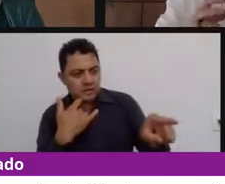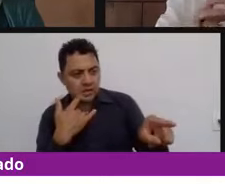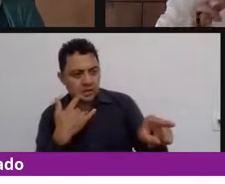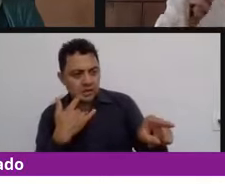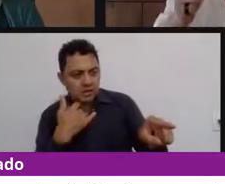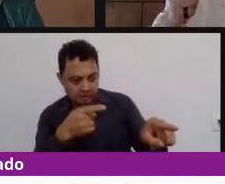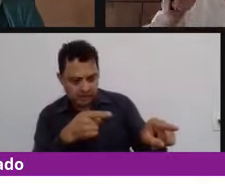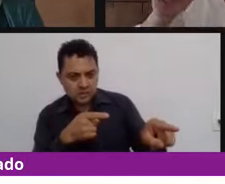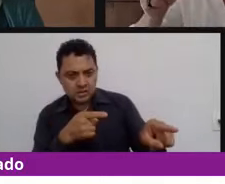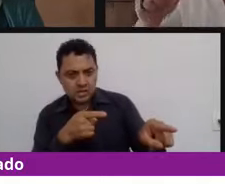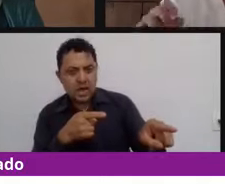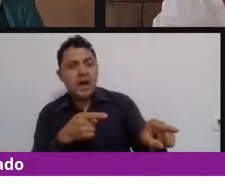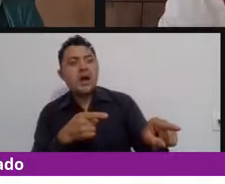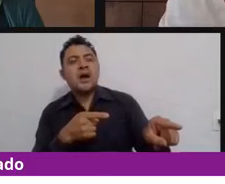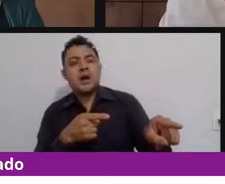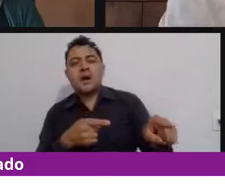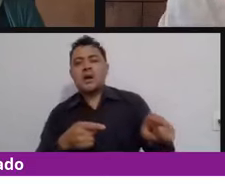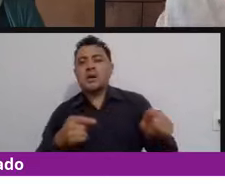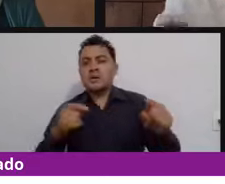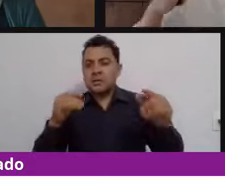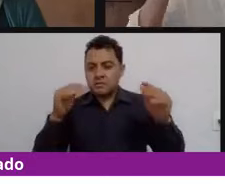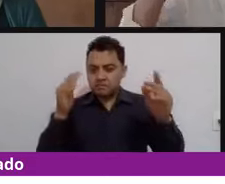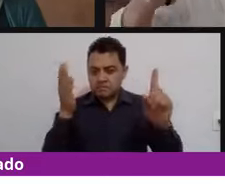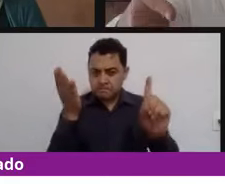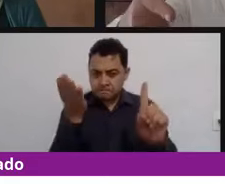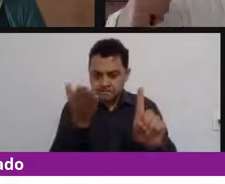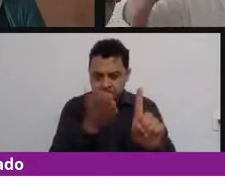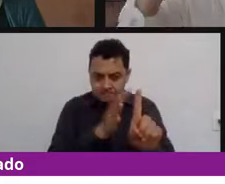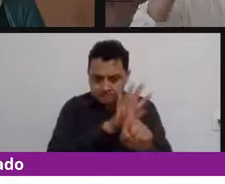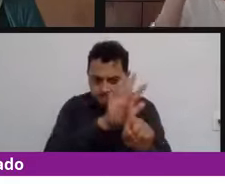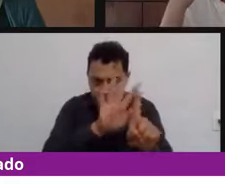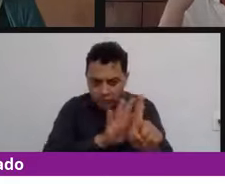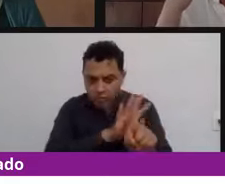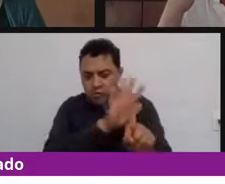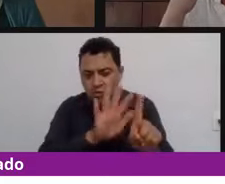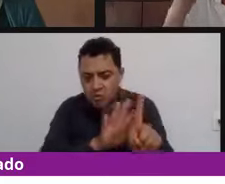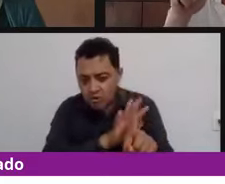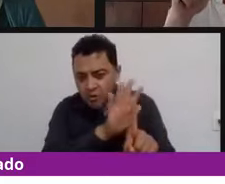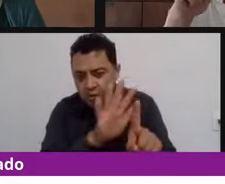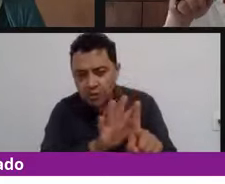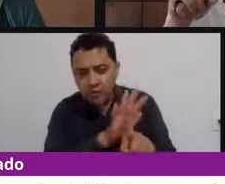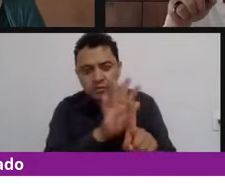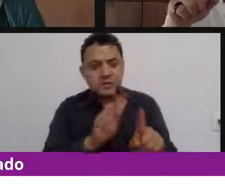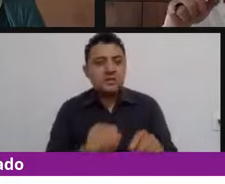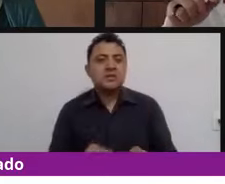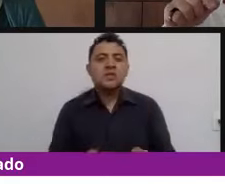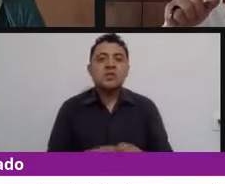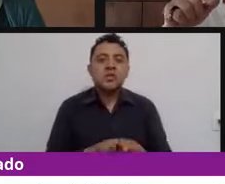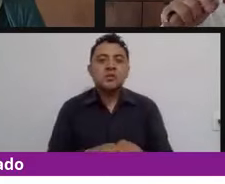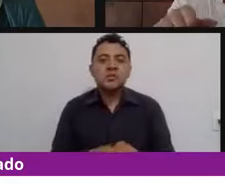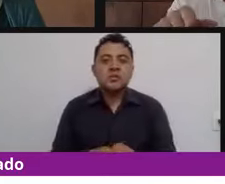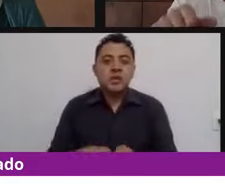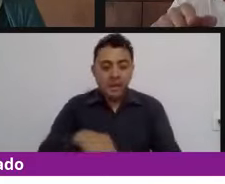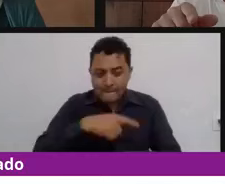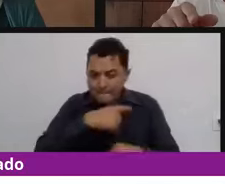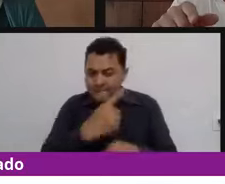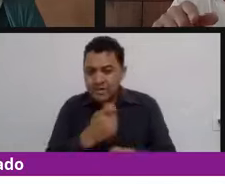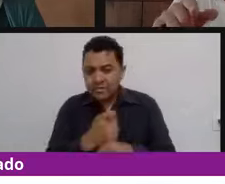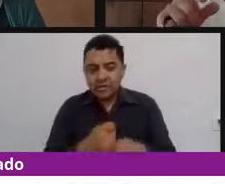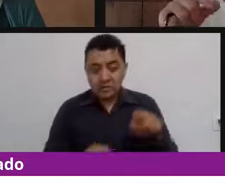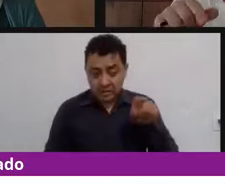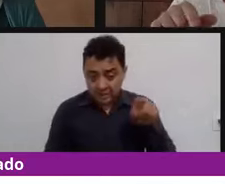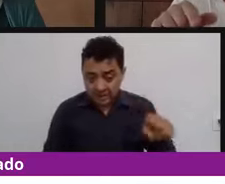de algo que no has probado pues te voy a manipular de cierta forma sino que ahora te tengo que escuchar y tengo que escuchar lo que me digas me guste o no